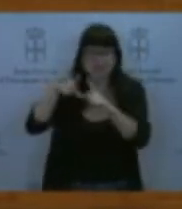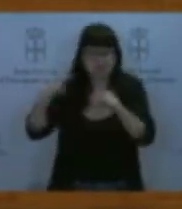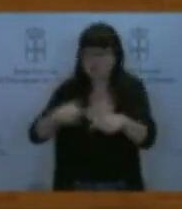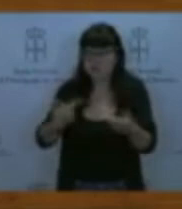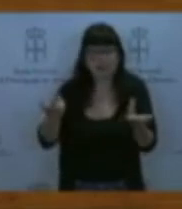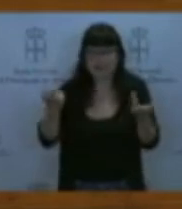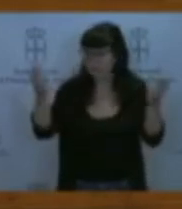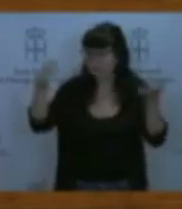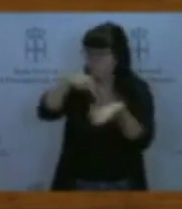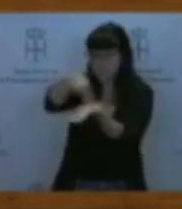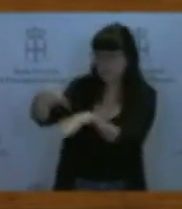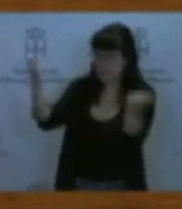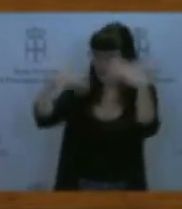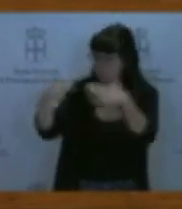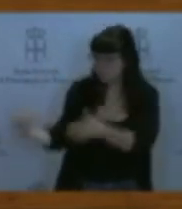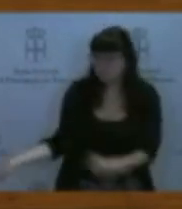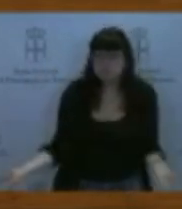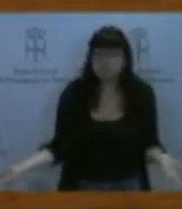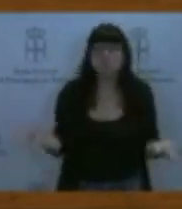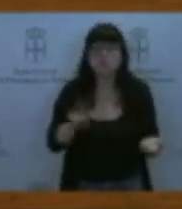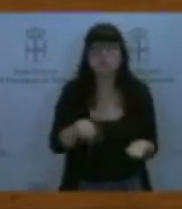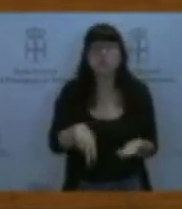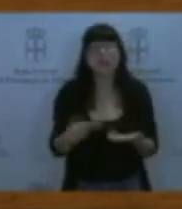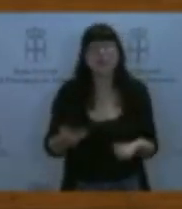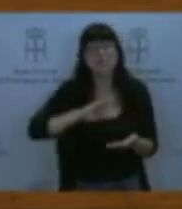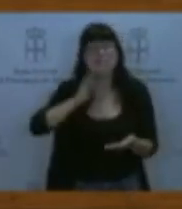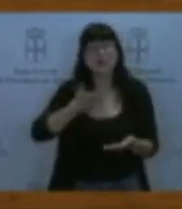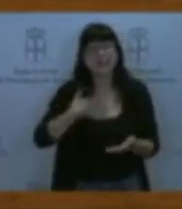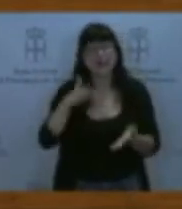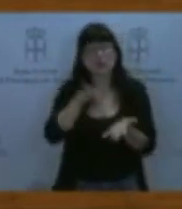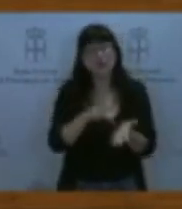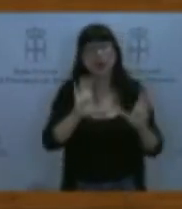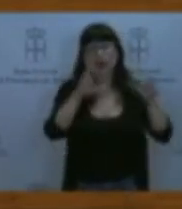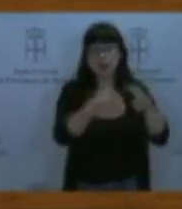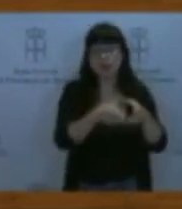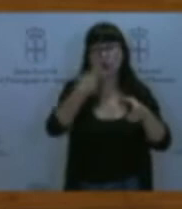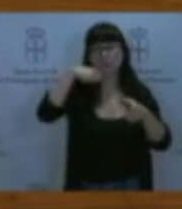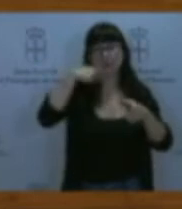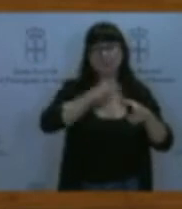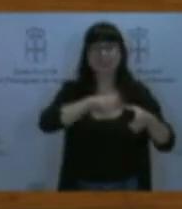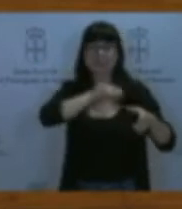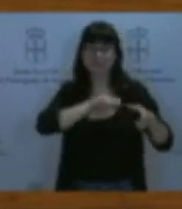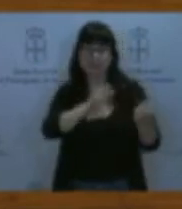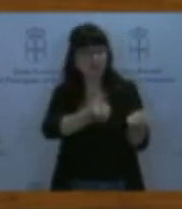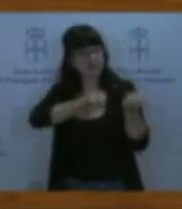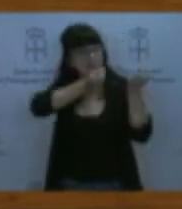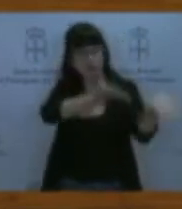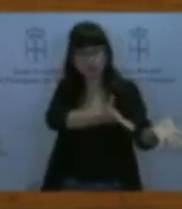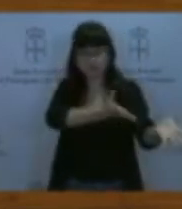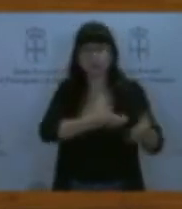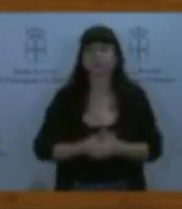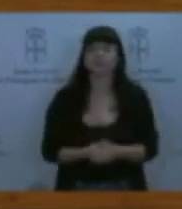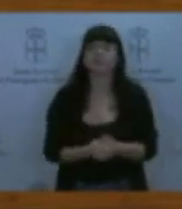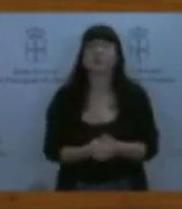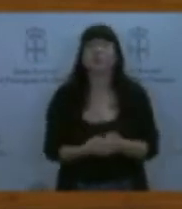reunión con el presidente de España lo traslade al gobierno de la nación. Una regla de gasto de la que la ministra de Economía actual del Partido